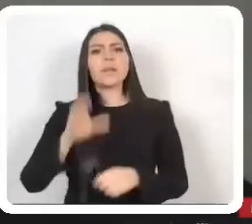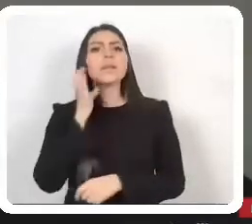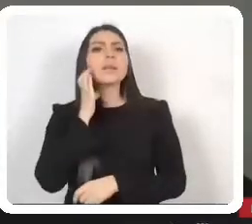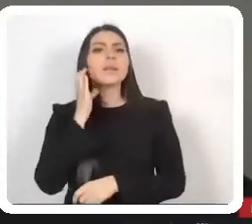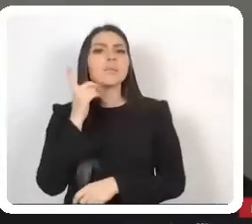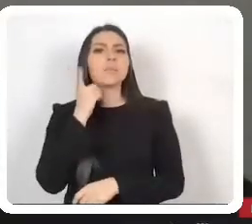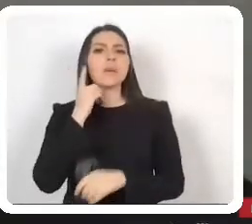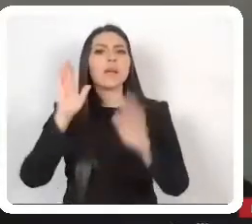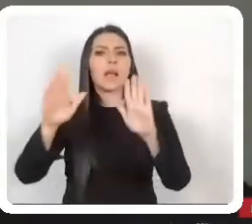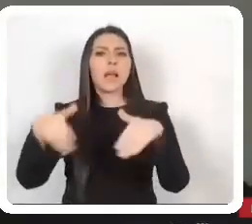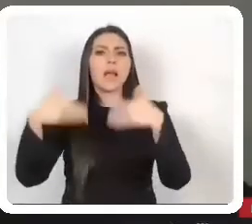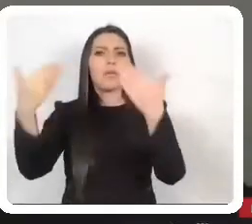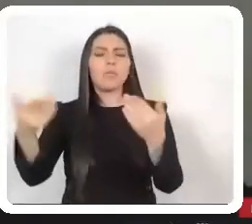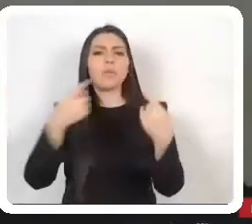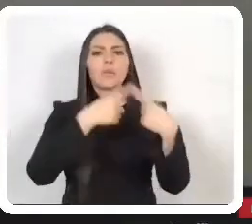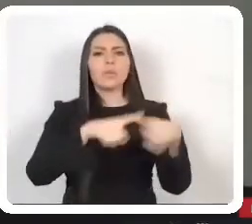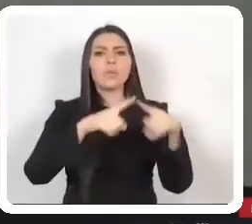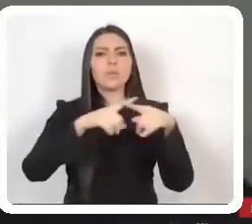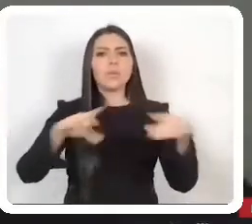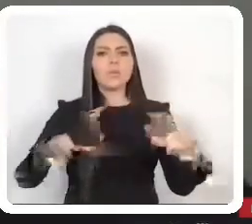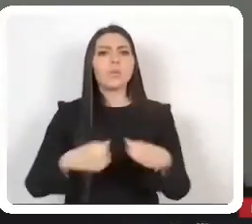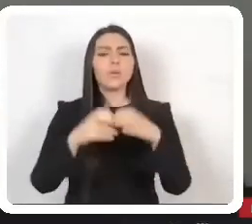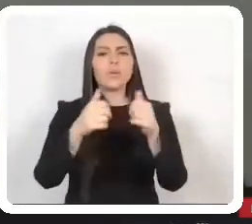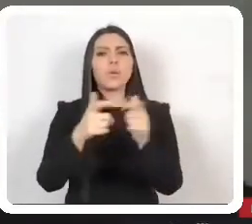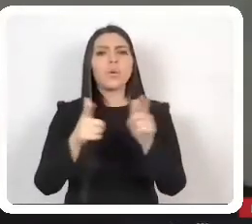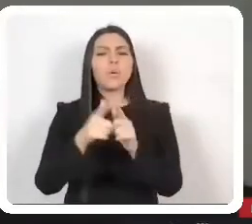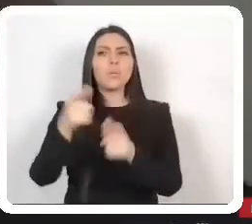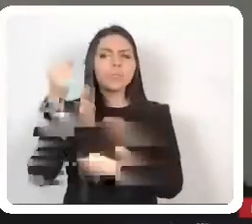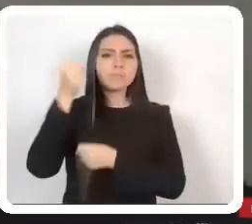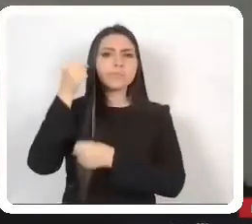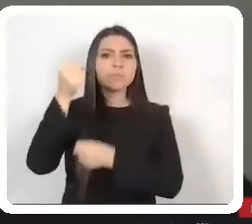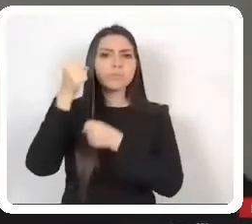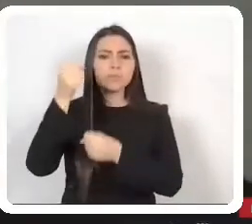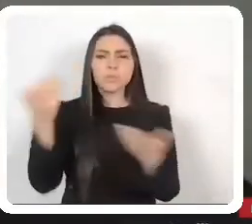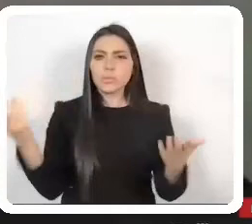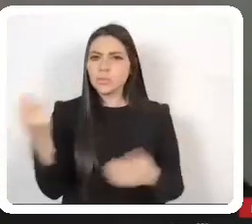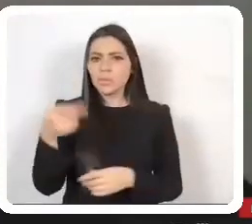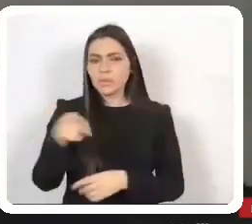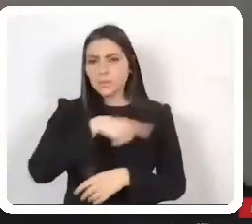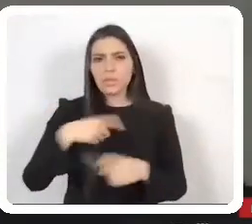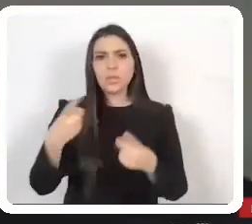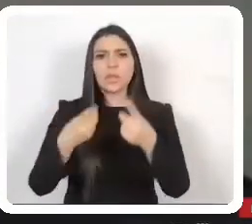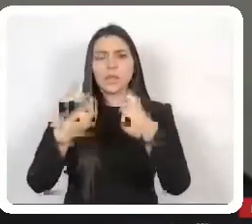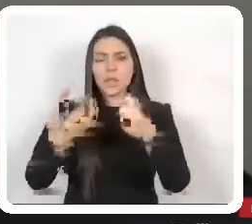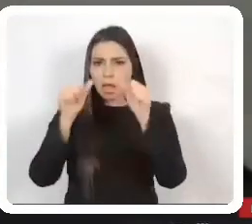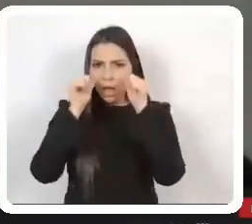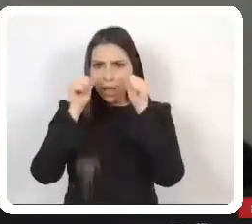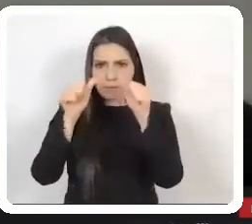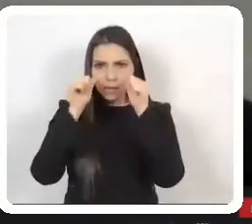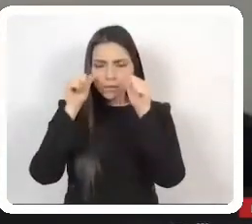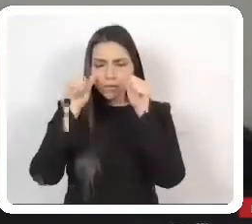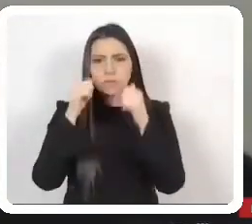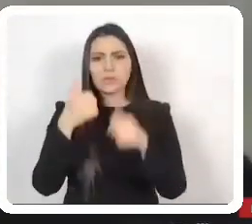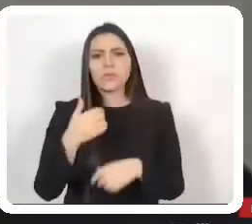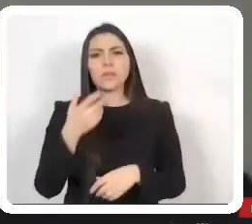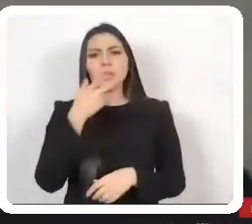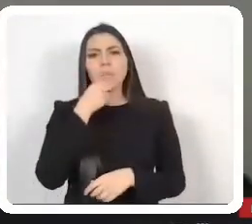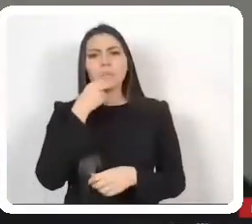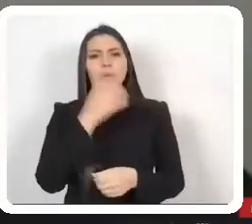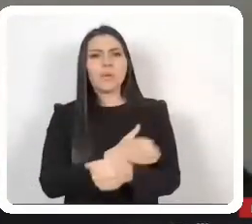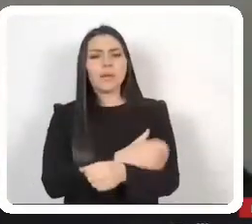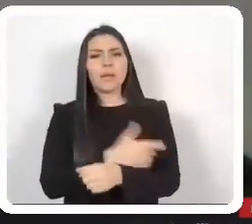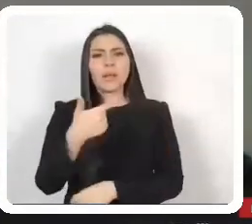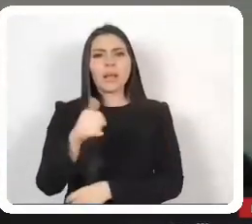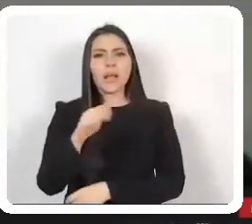todos estos colectivos que se están manifestando. Que no nos queda otra más que atender y coincido con el compañero Gabriel